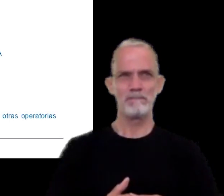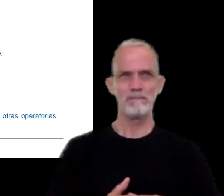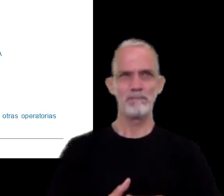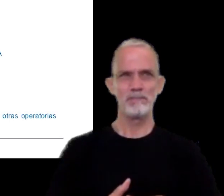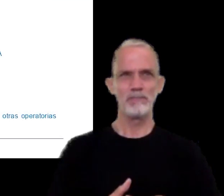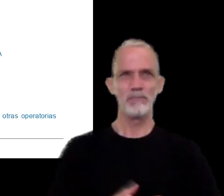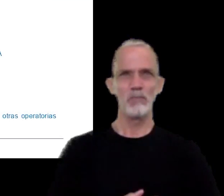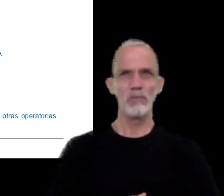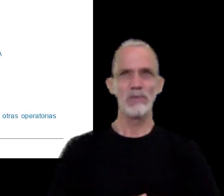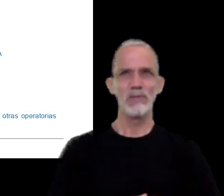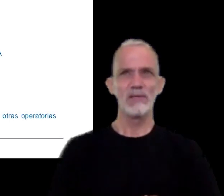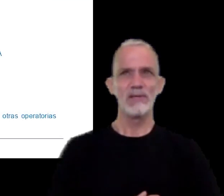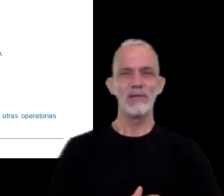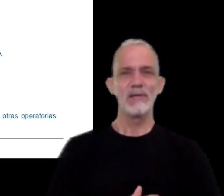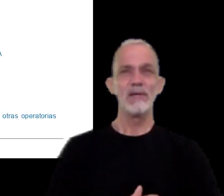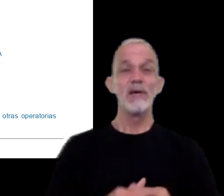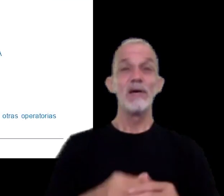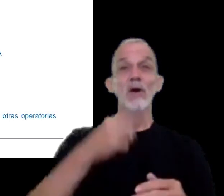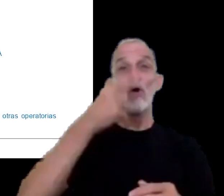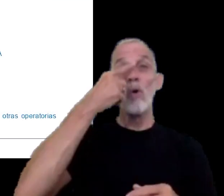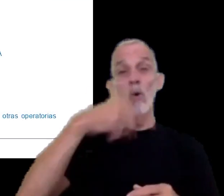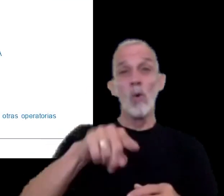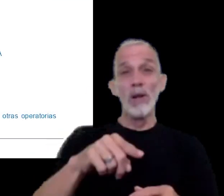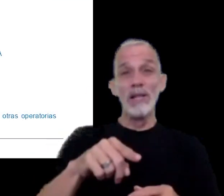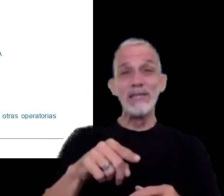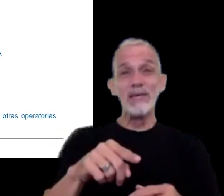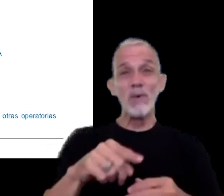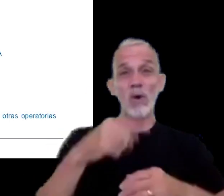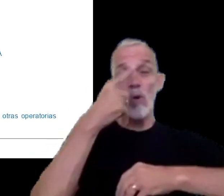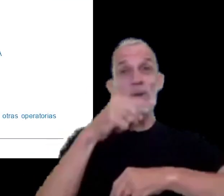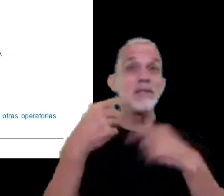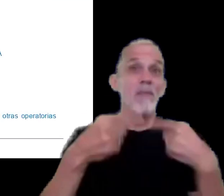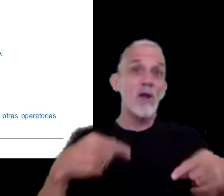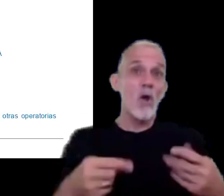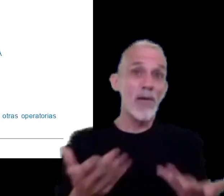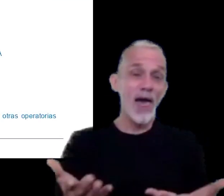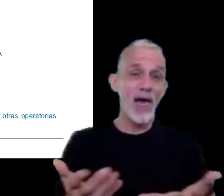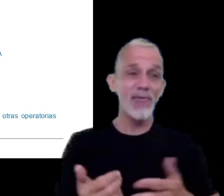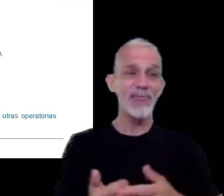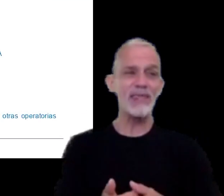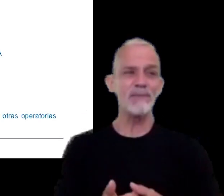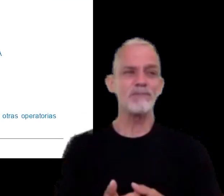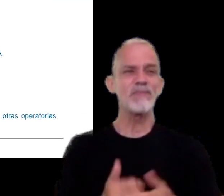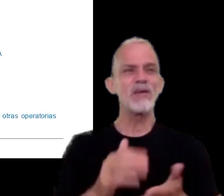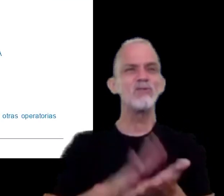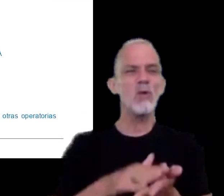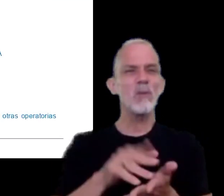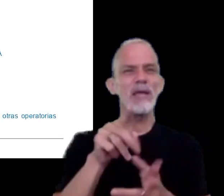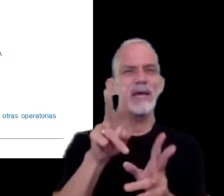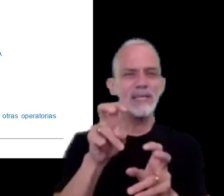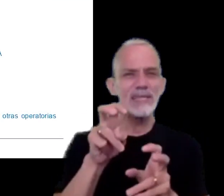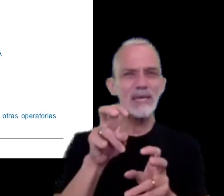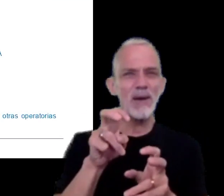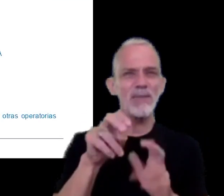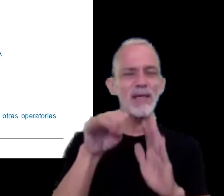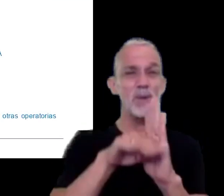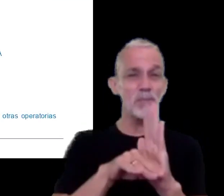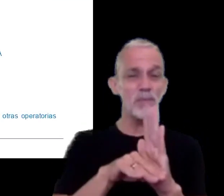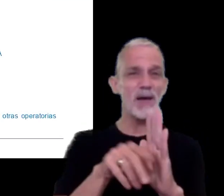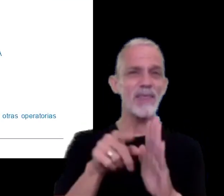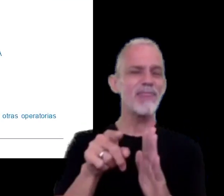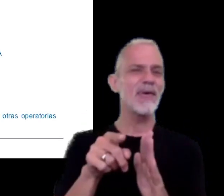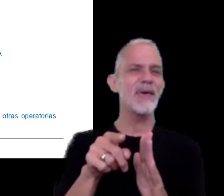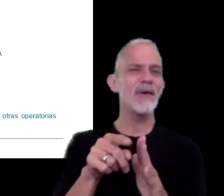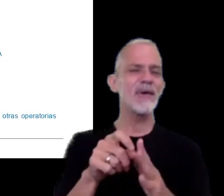el último la última novedad relativa con el régimen de de